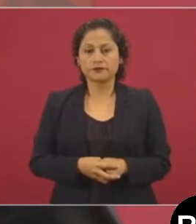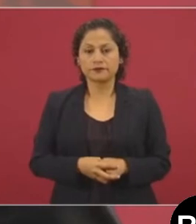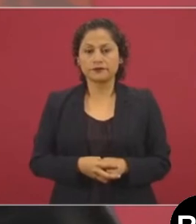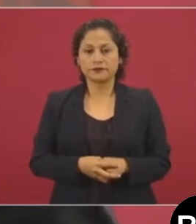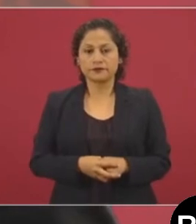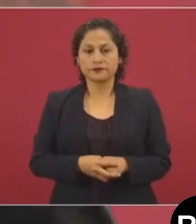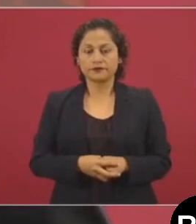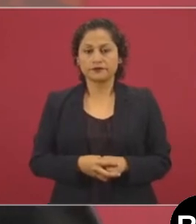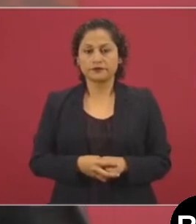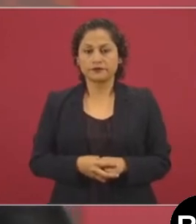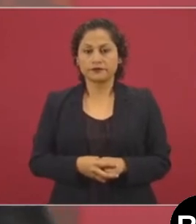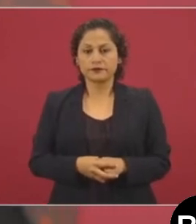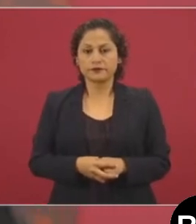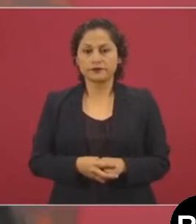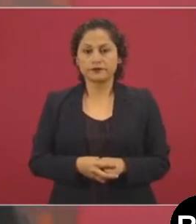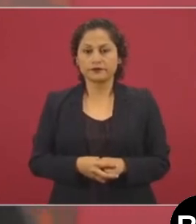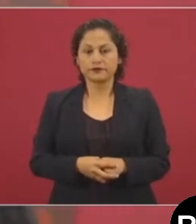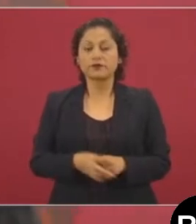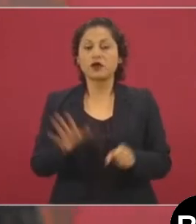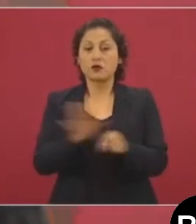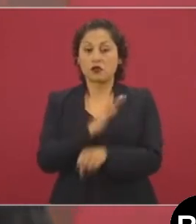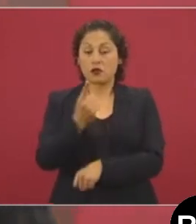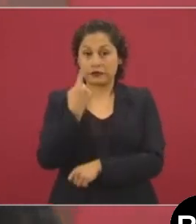Si se elige bien,